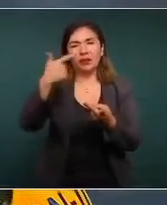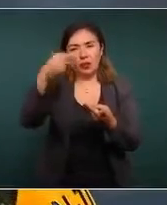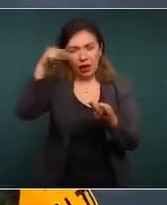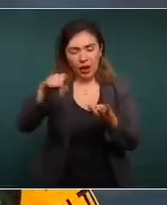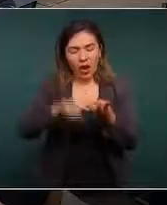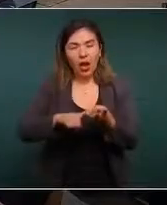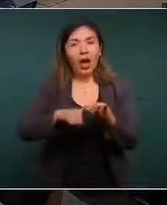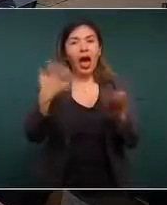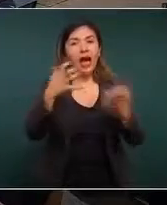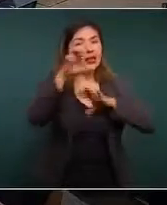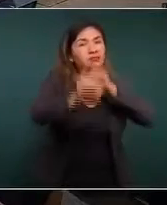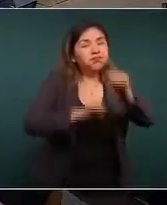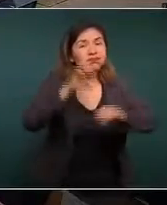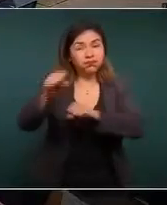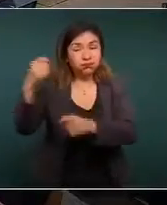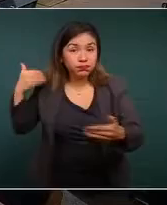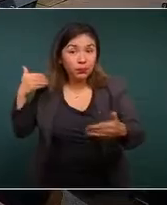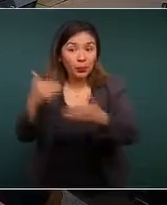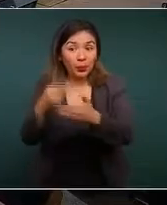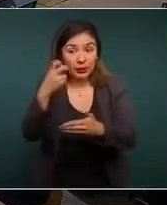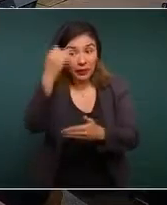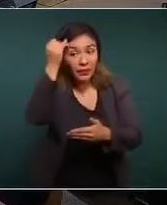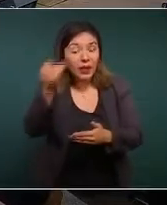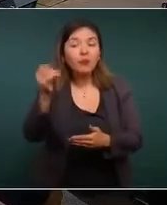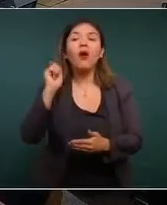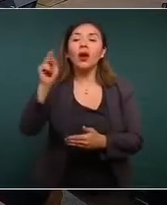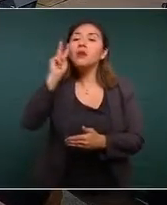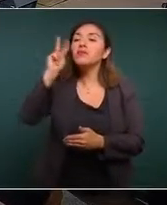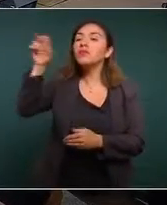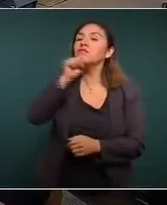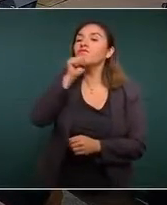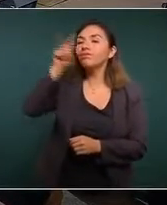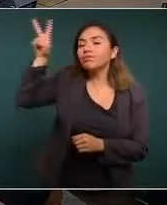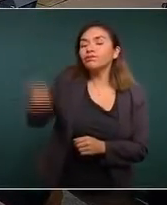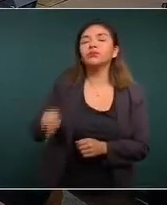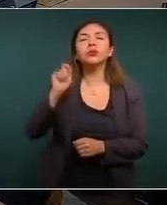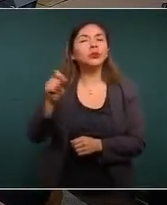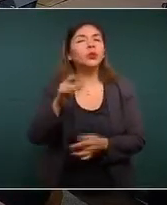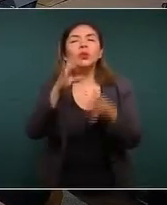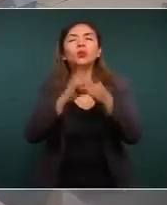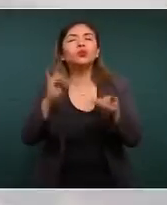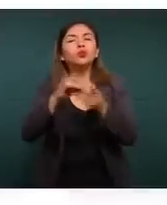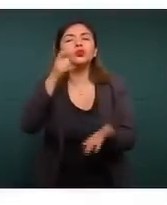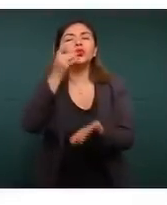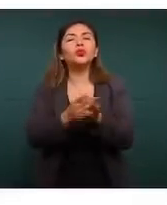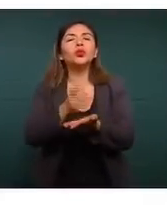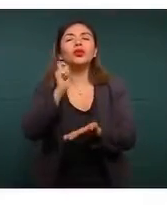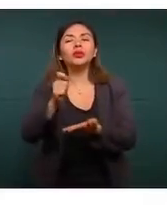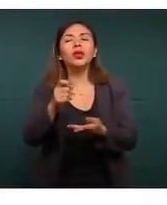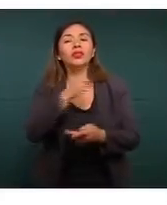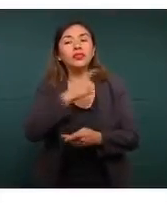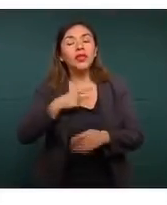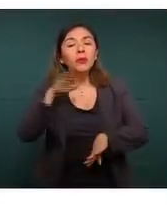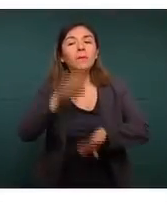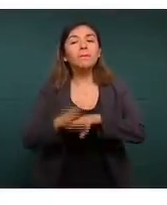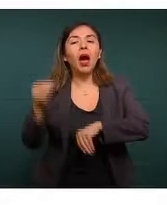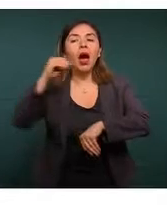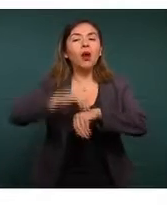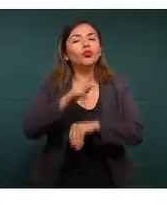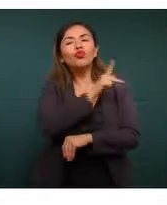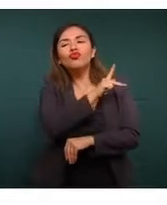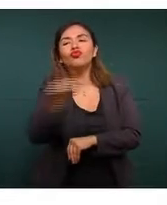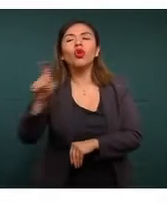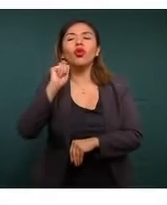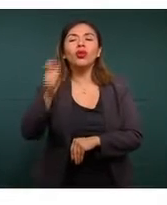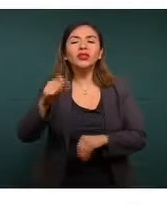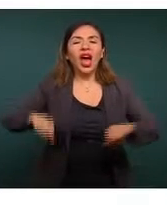en lo que va de la administración, aquí lo podemos ver. Quiero recalcarles, damas, las fuerzas de seguridad. Aquí habría que sumar toda